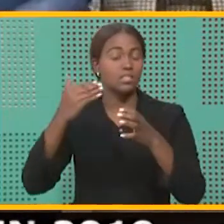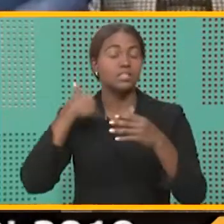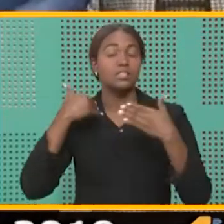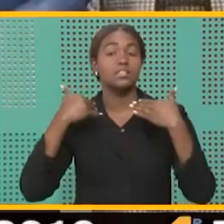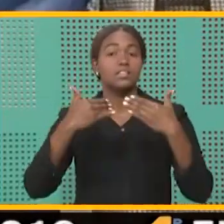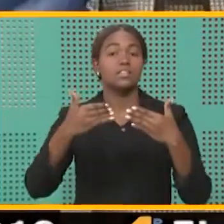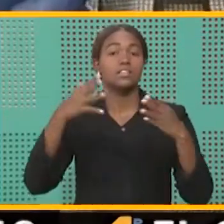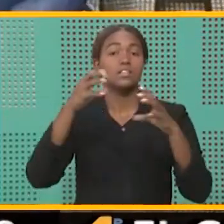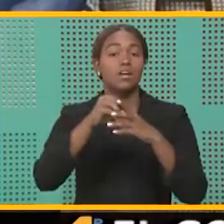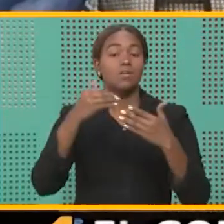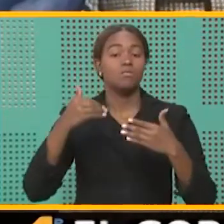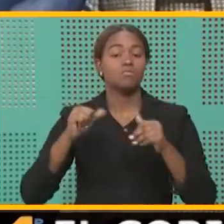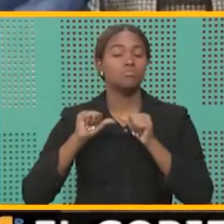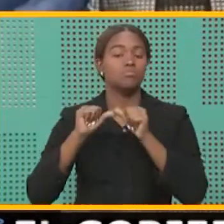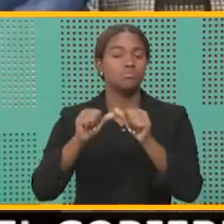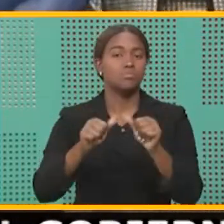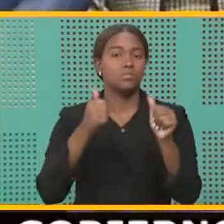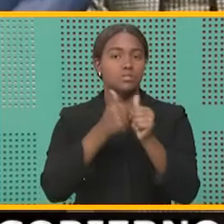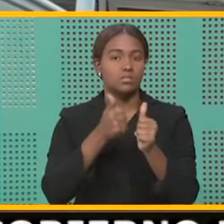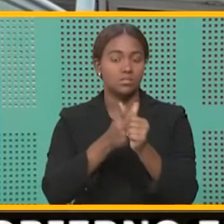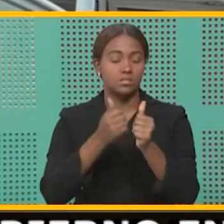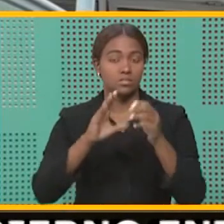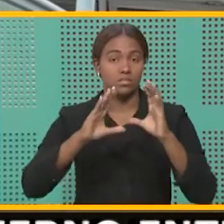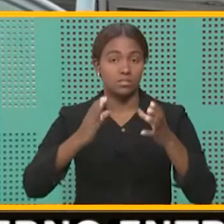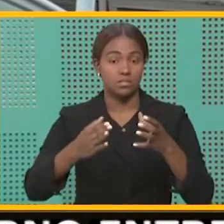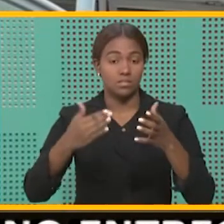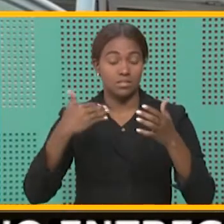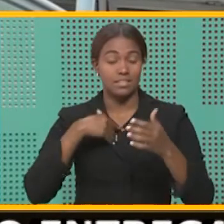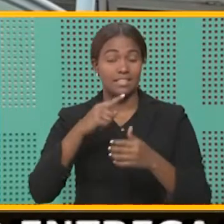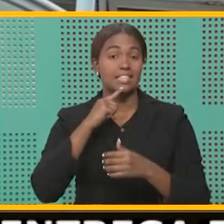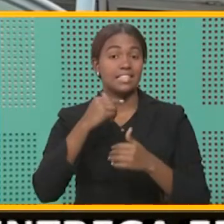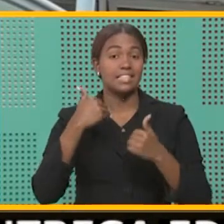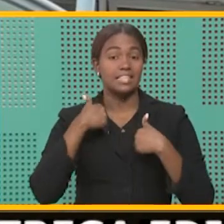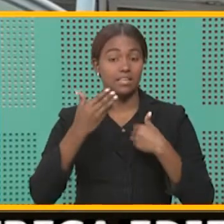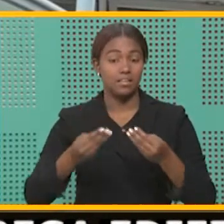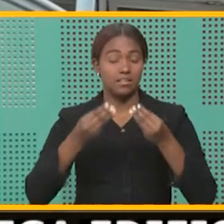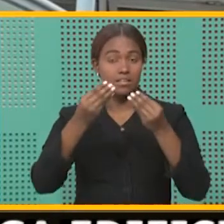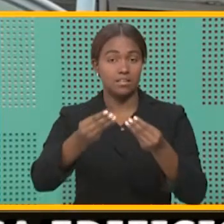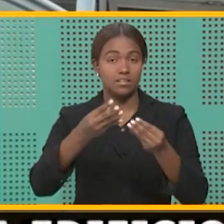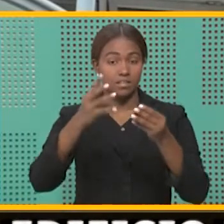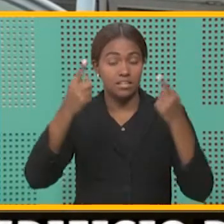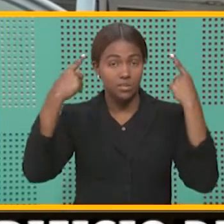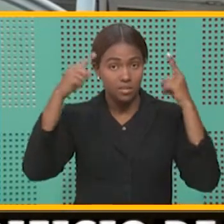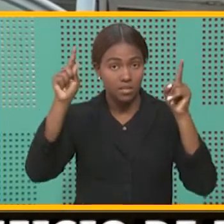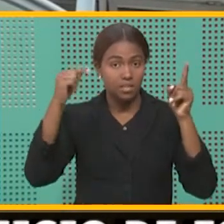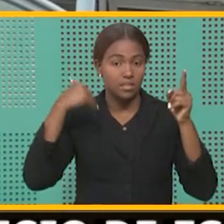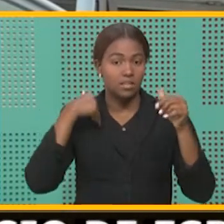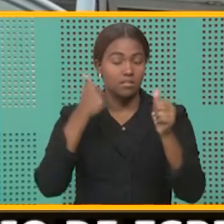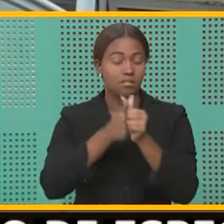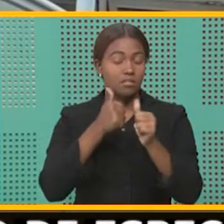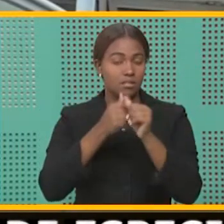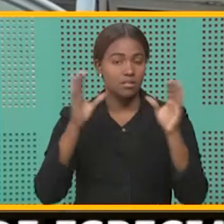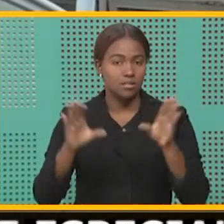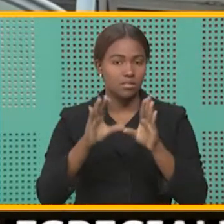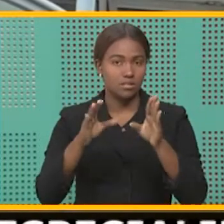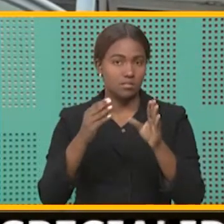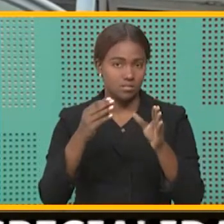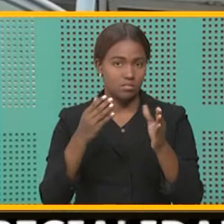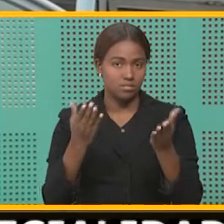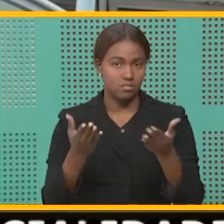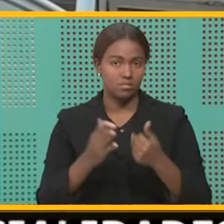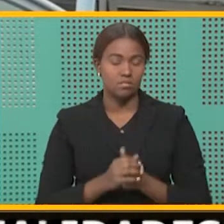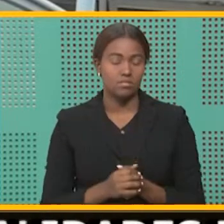consistentemente erradicado en que hay un acta, hay resultados de votación físicos.